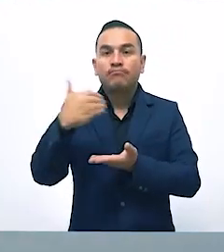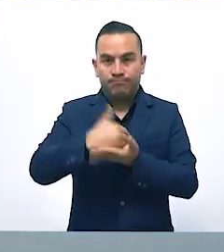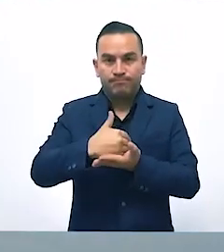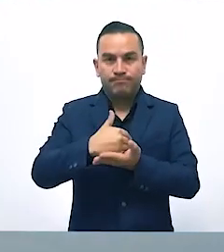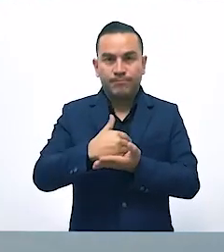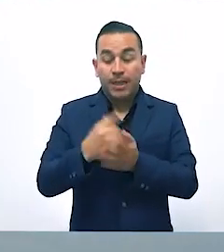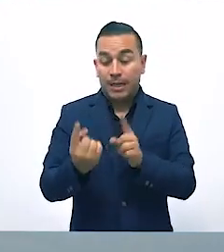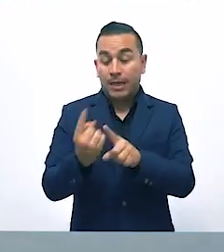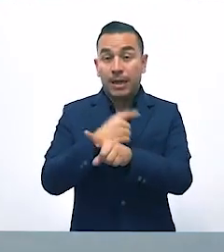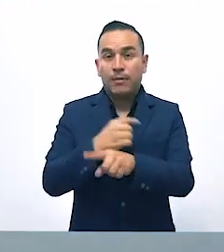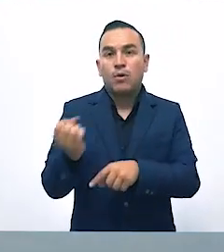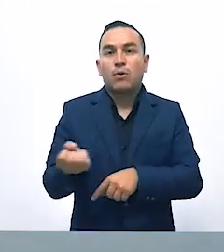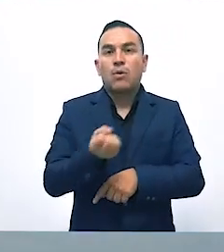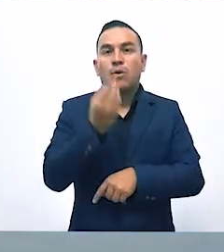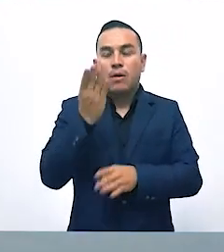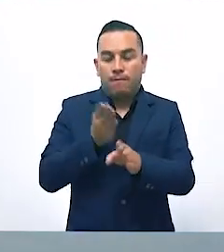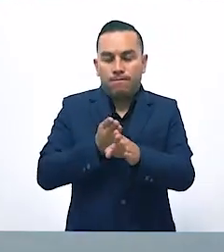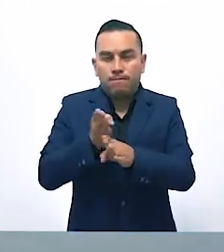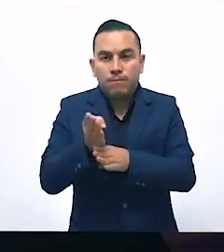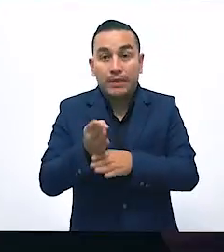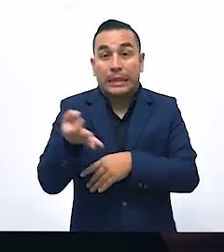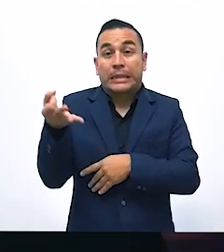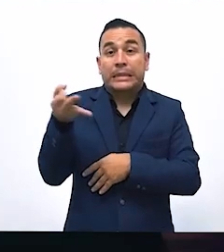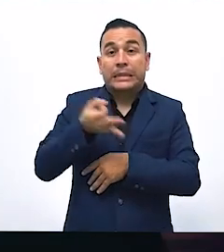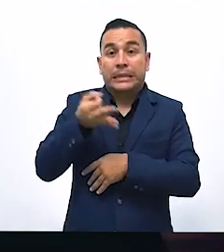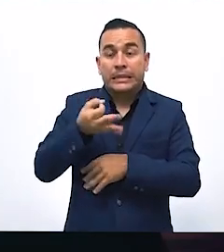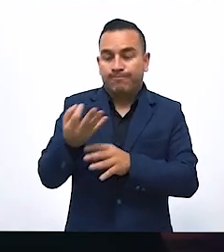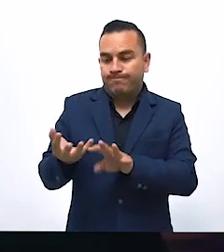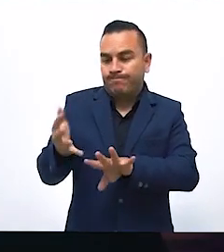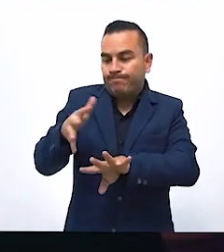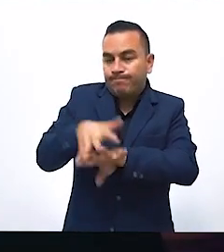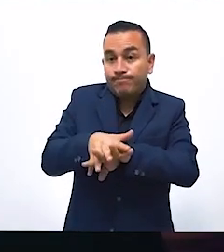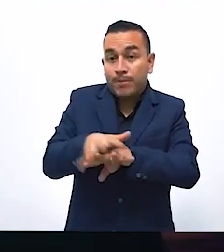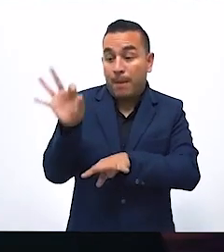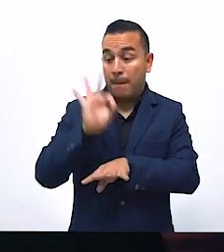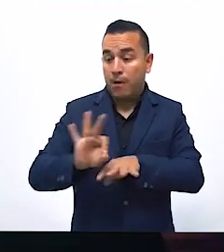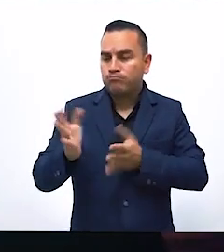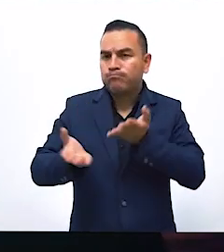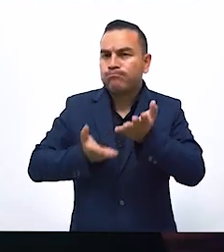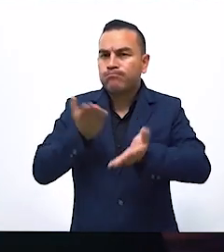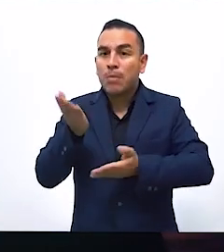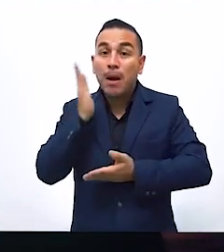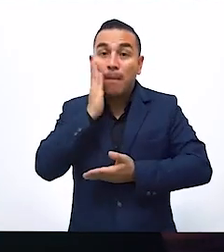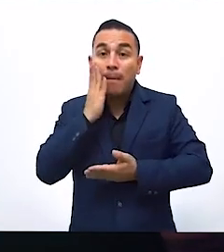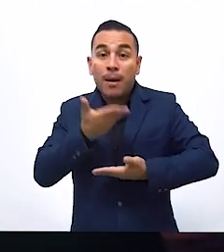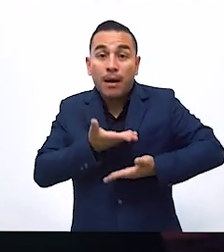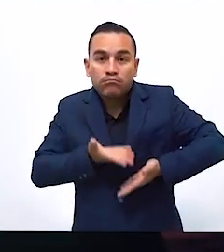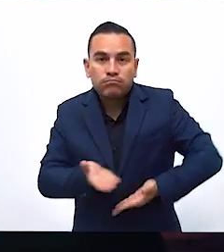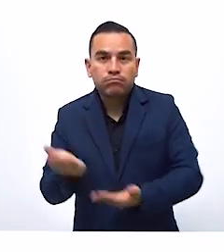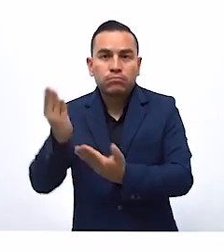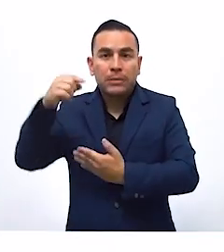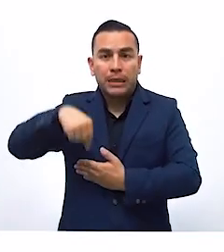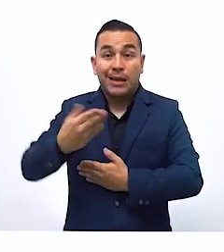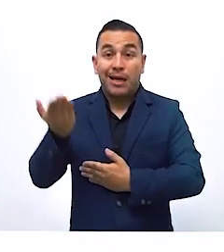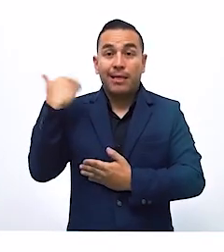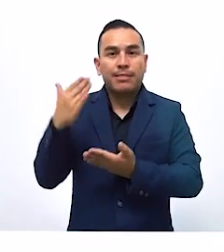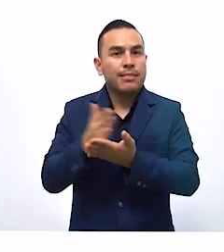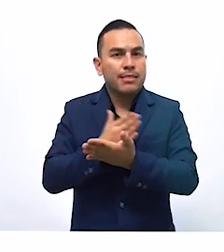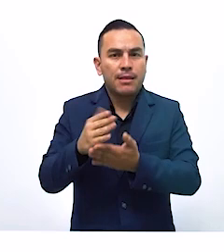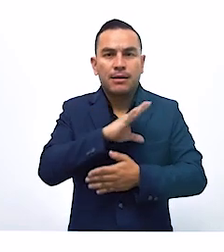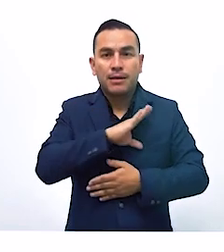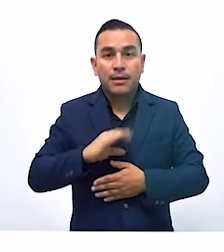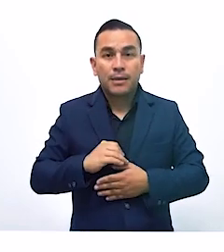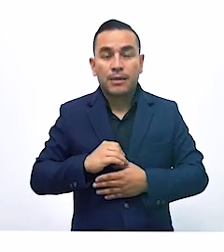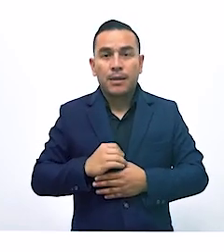los formamos en nuevas especialidades que necesitábamos incorporar para la atención materno-infantil y que no existían en este país. Los